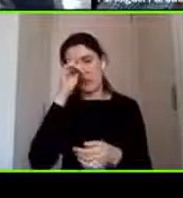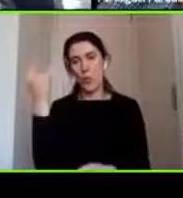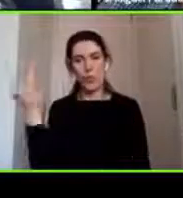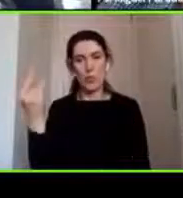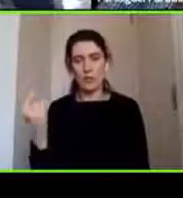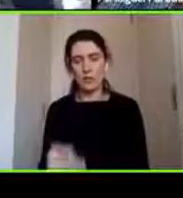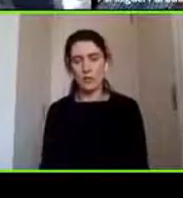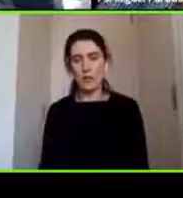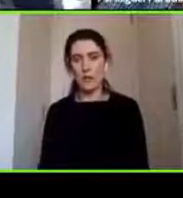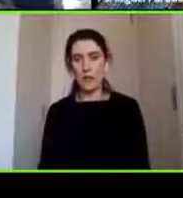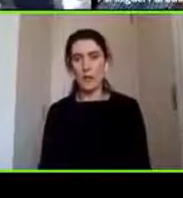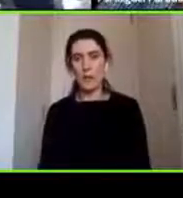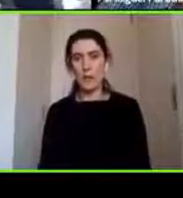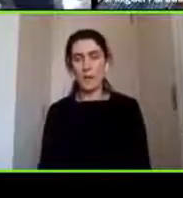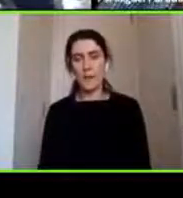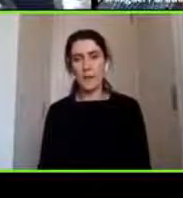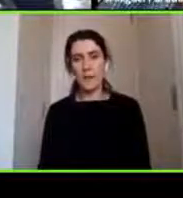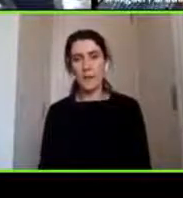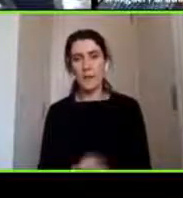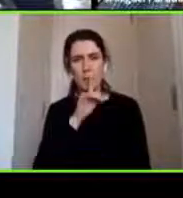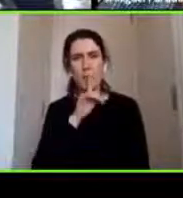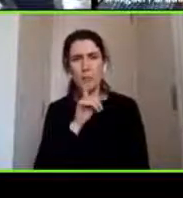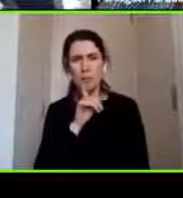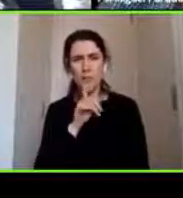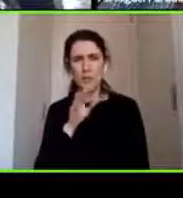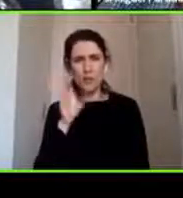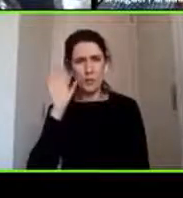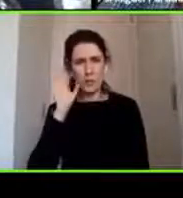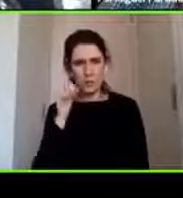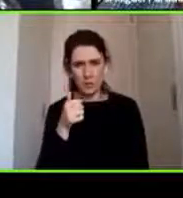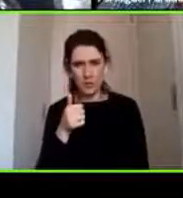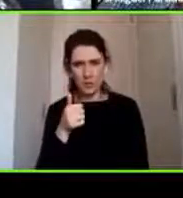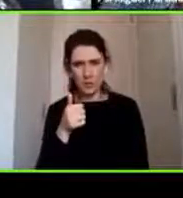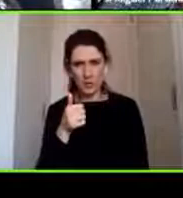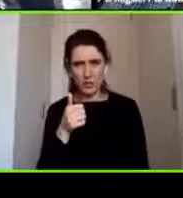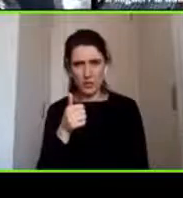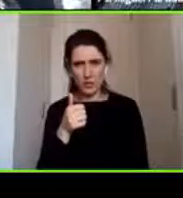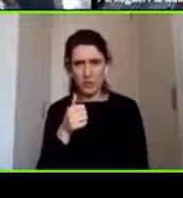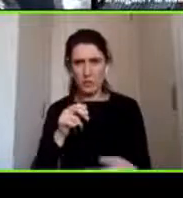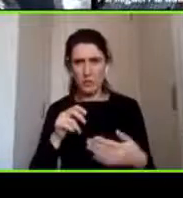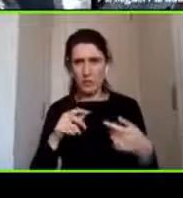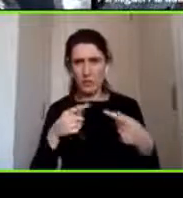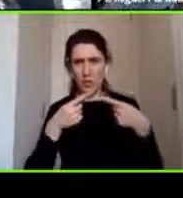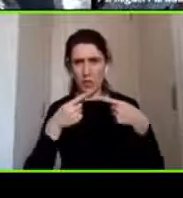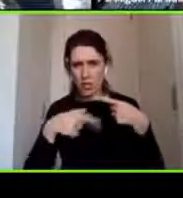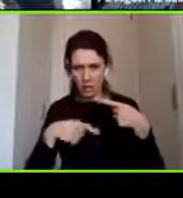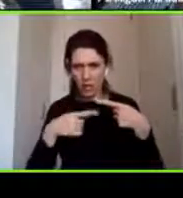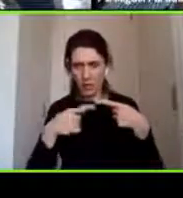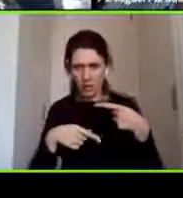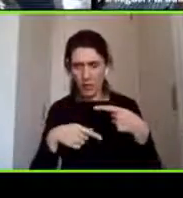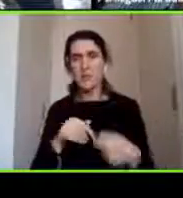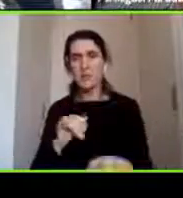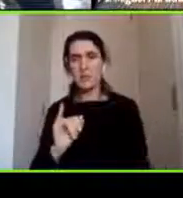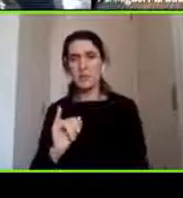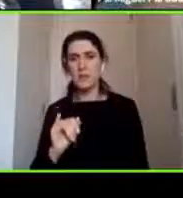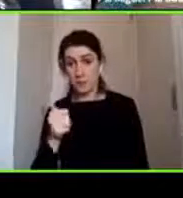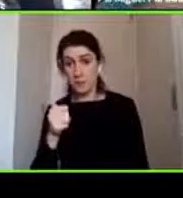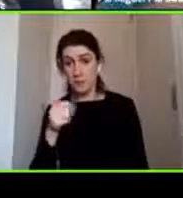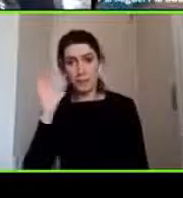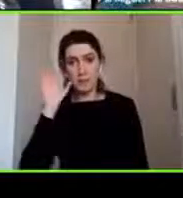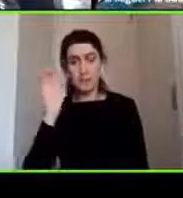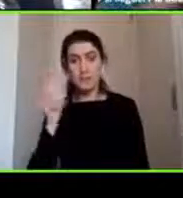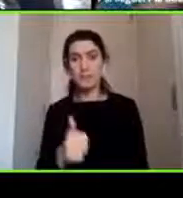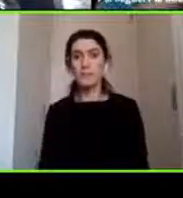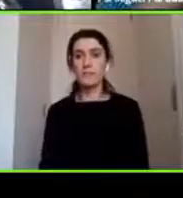tengo otra pregunta no sé si me escuchan bien creo que estaba perdiendo un poco la conexión ¿sí? ahora sí super hay una